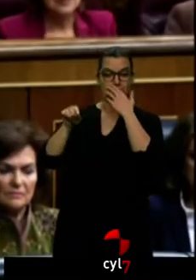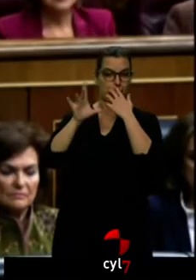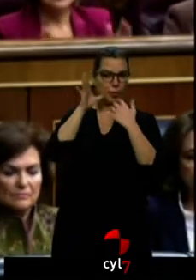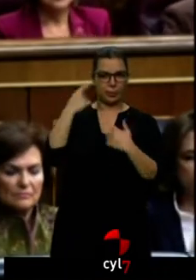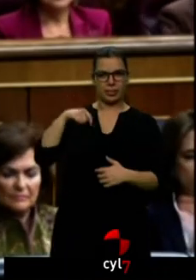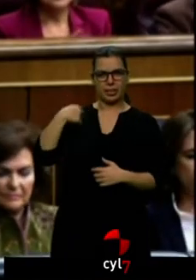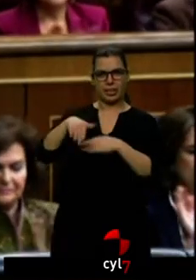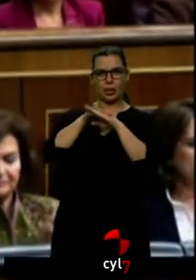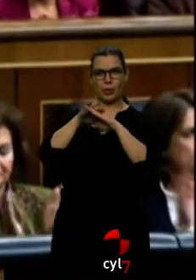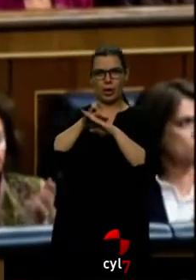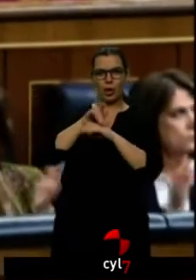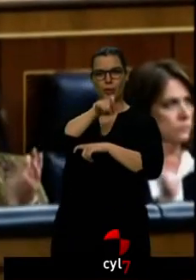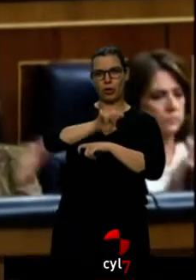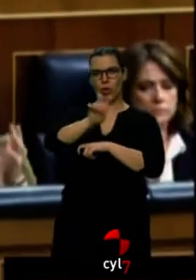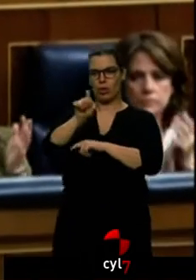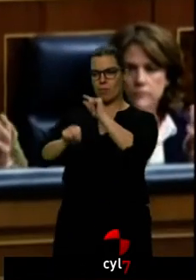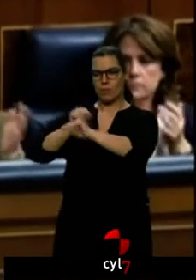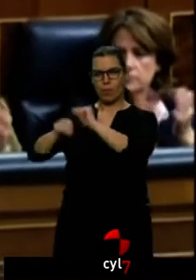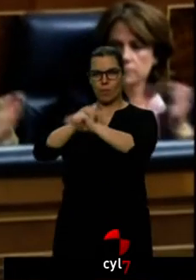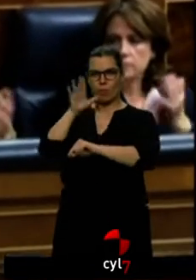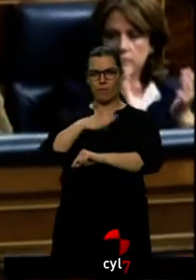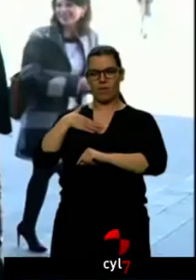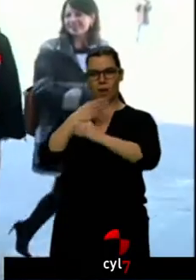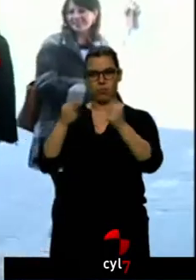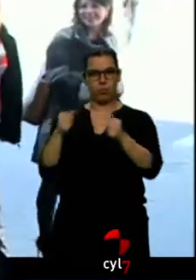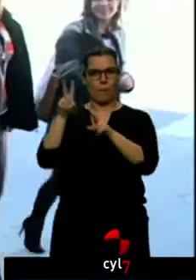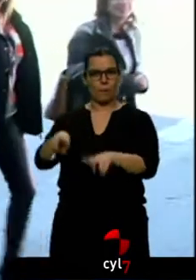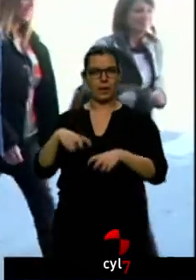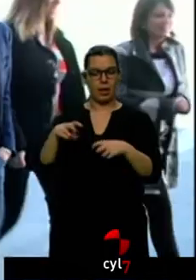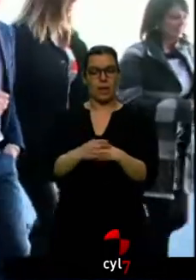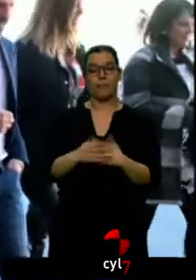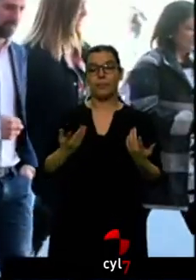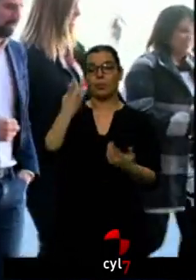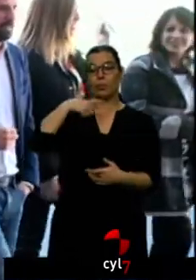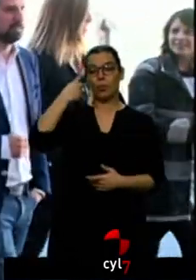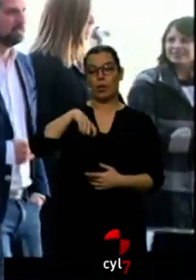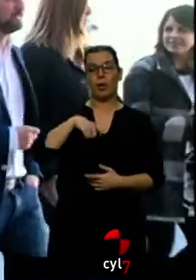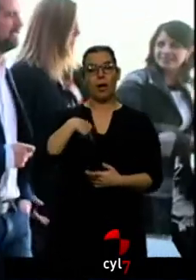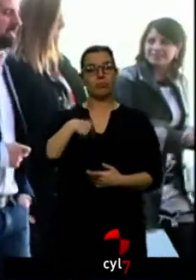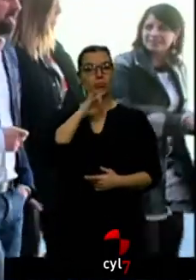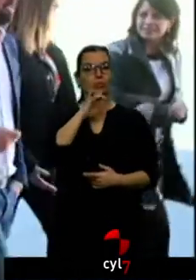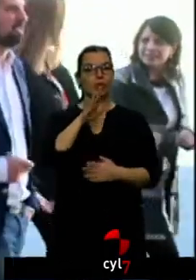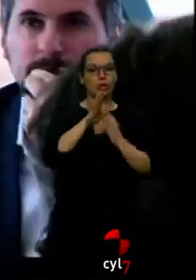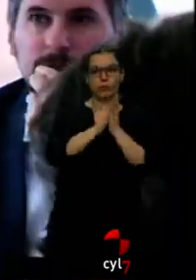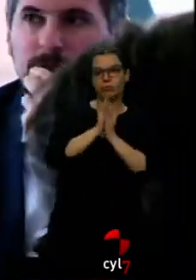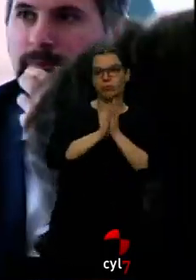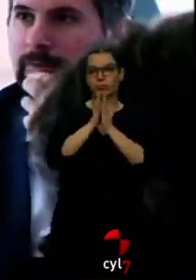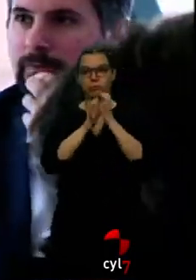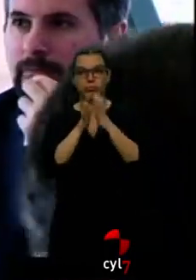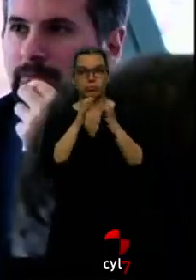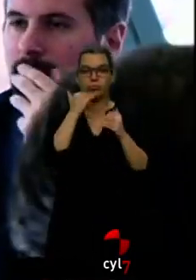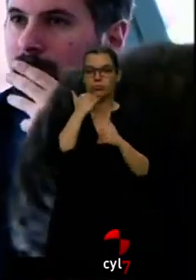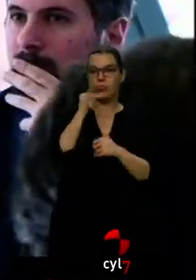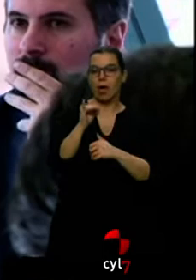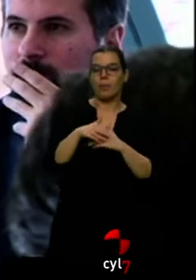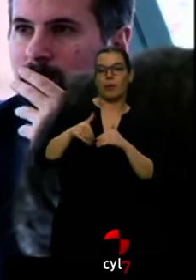gobierno de querer acabar con la minería. Tudanka afronta con entusiasmo las próximas elecciones, cree que hay oportunidad de cambio.